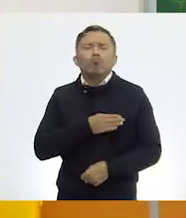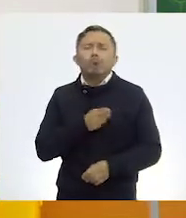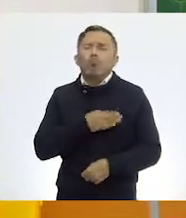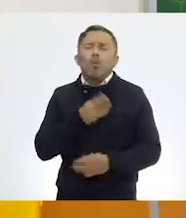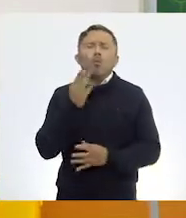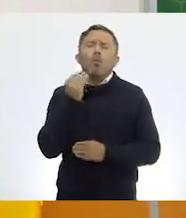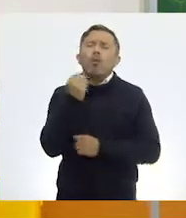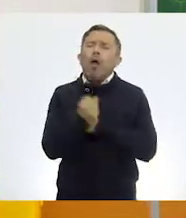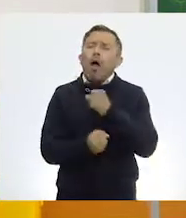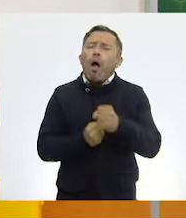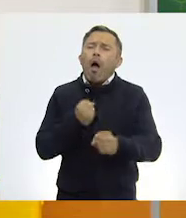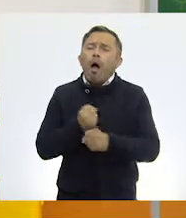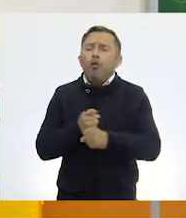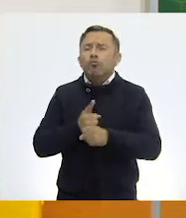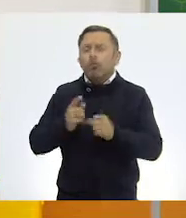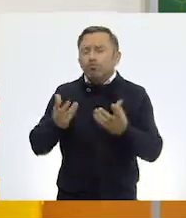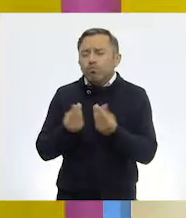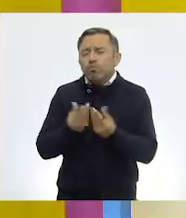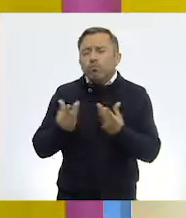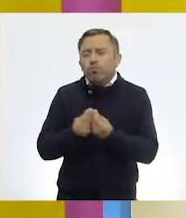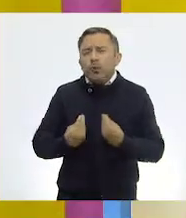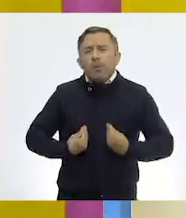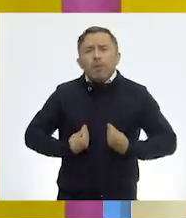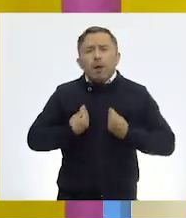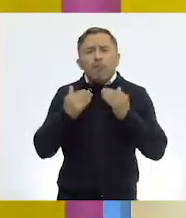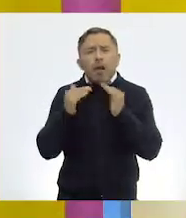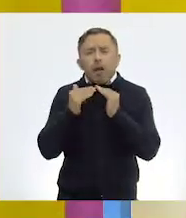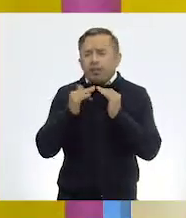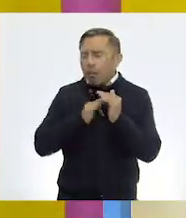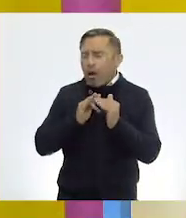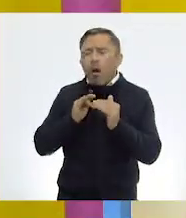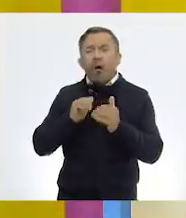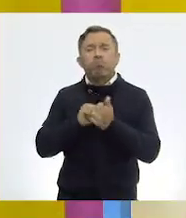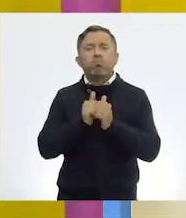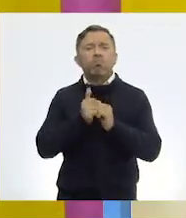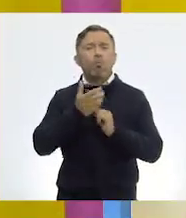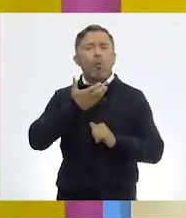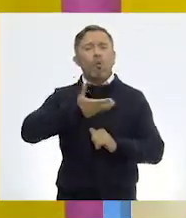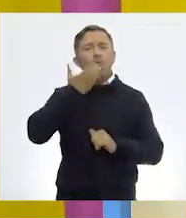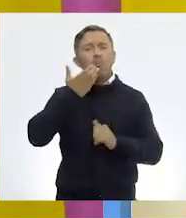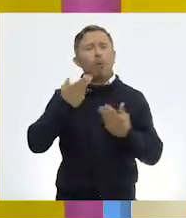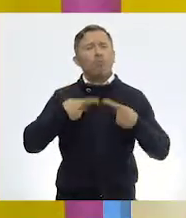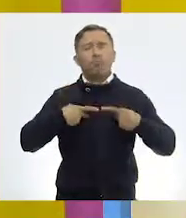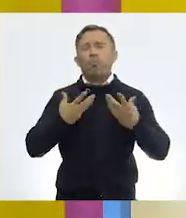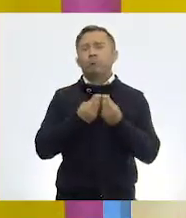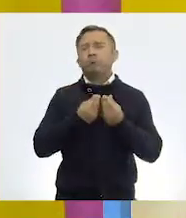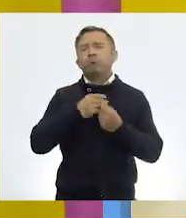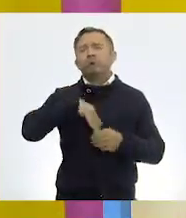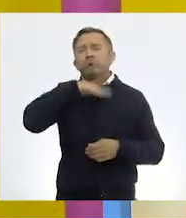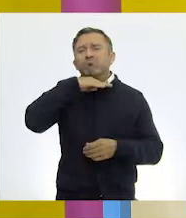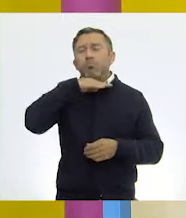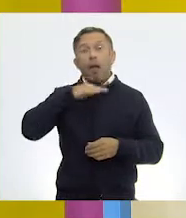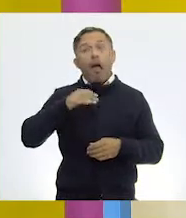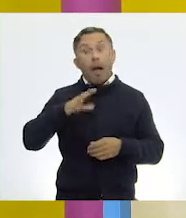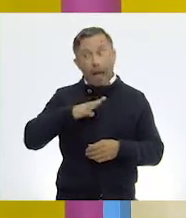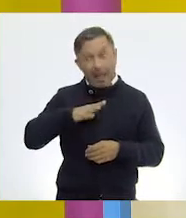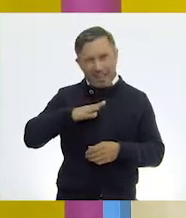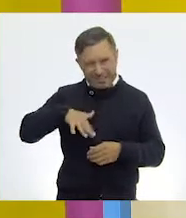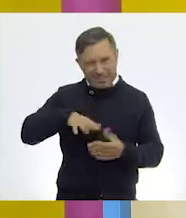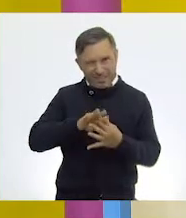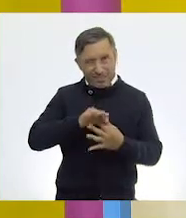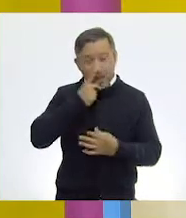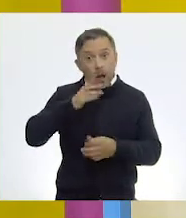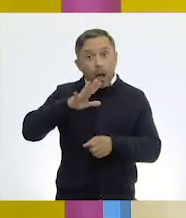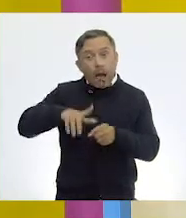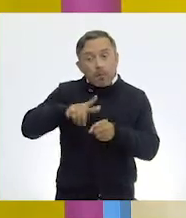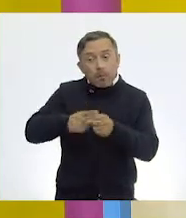a convivir con los seres humanos. Así es, y como les comenté, habrá perros que son silvestres y que tal vez de esos animales sí